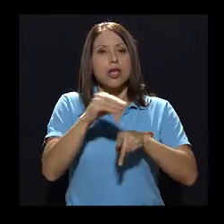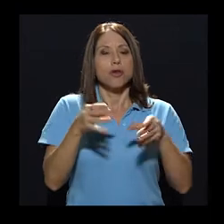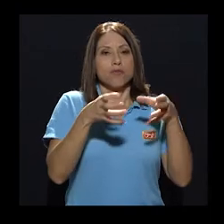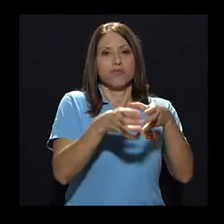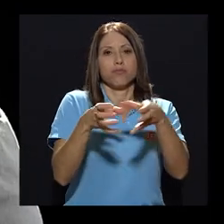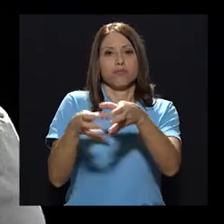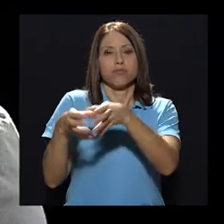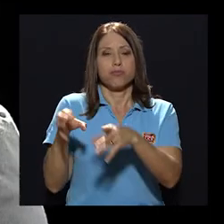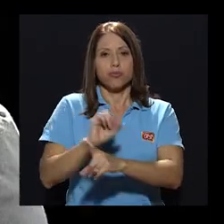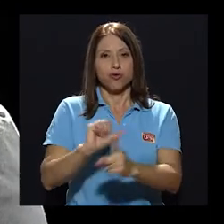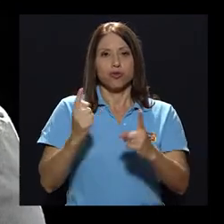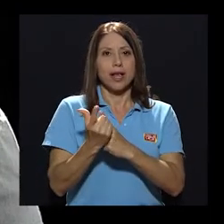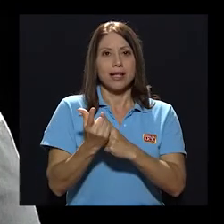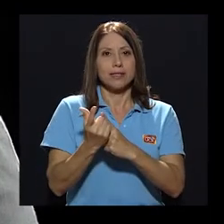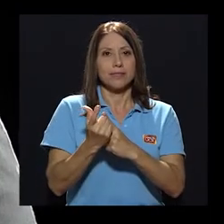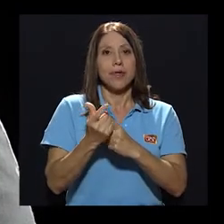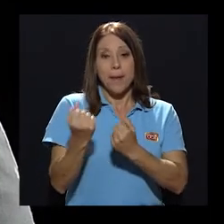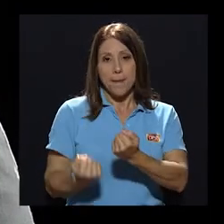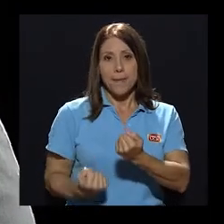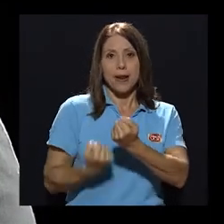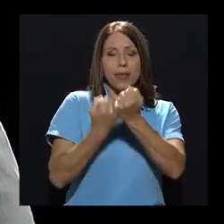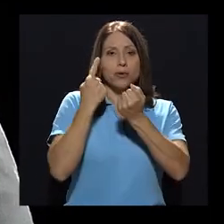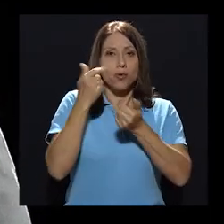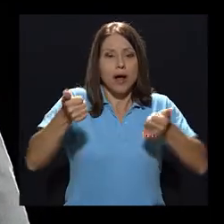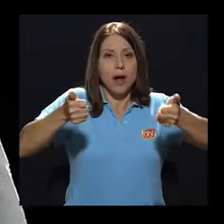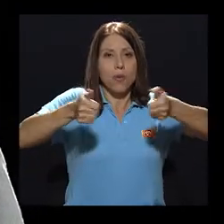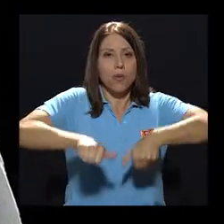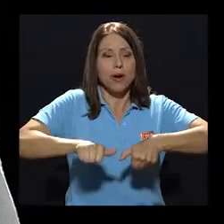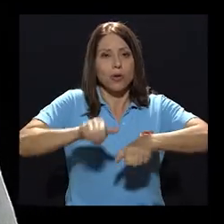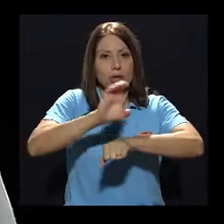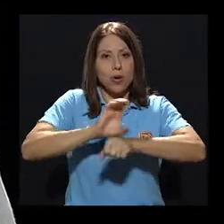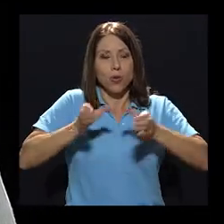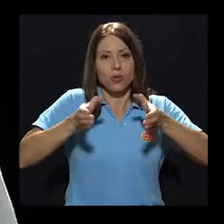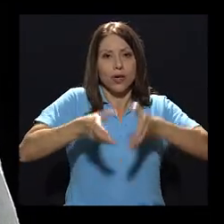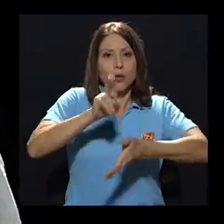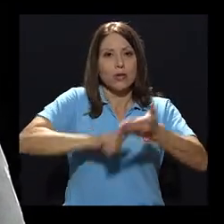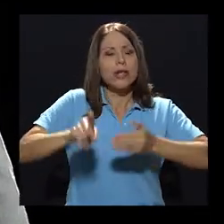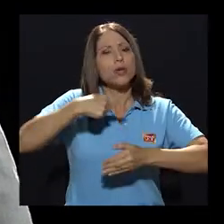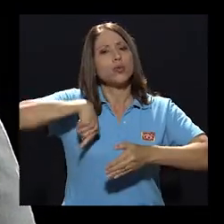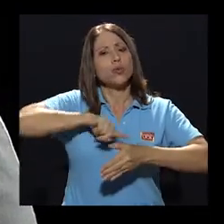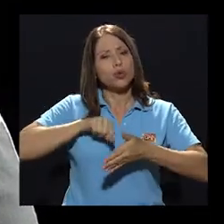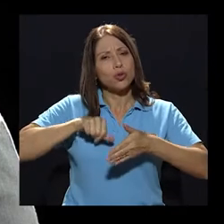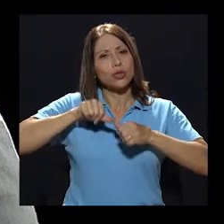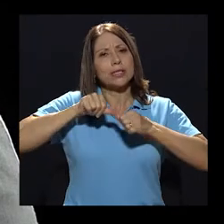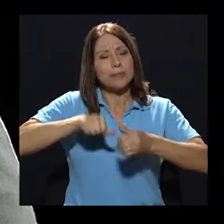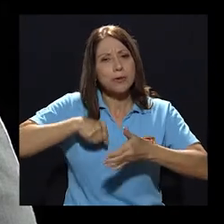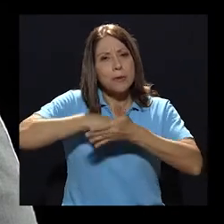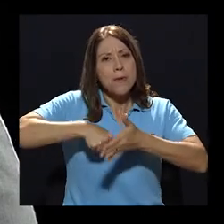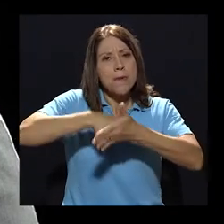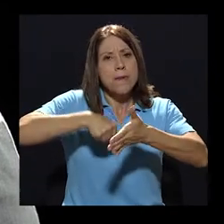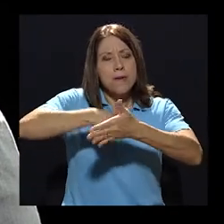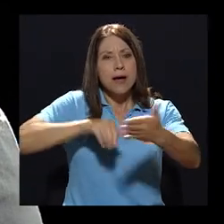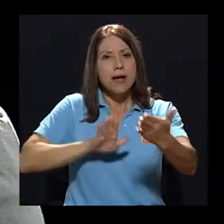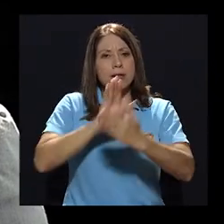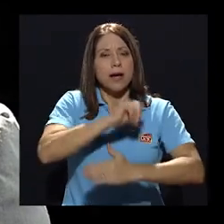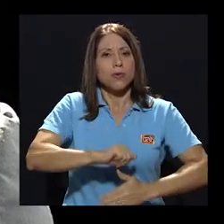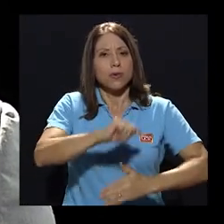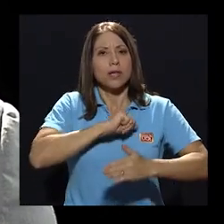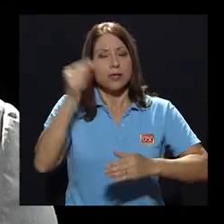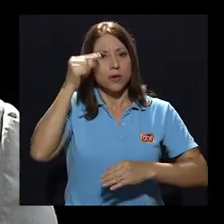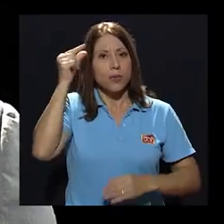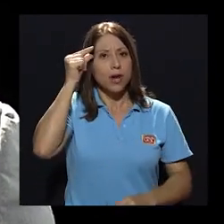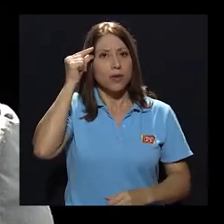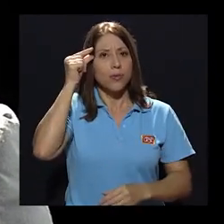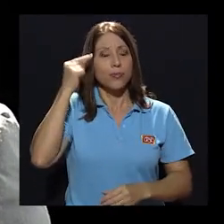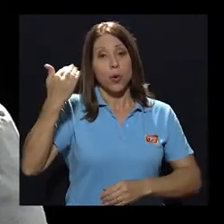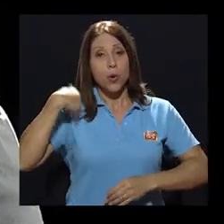sociales. Amparados por un acuerdo del Consejo Universitario, insistiremos ante las autoridades de gobierno, diputados y